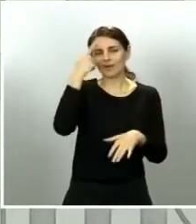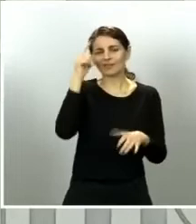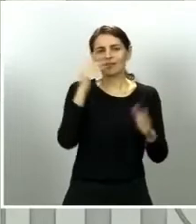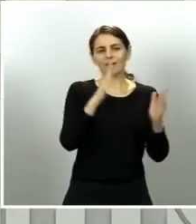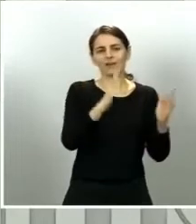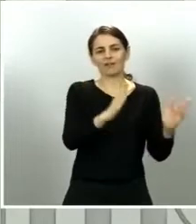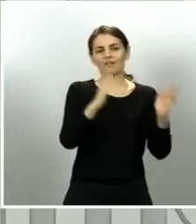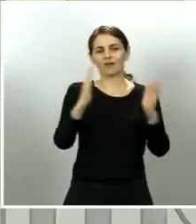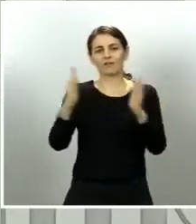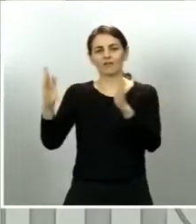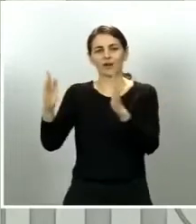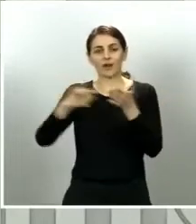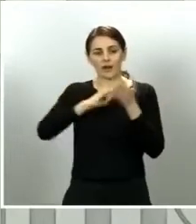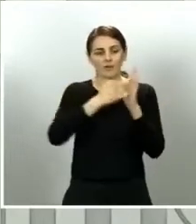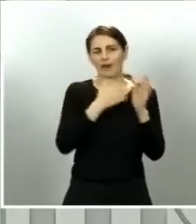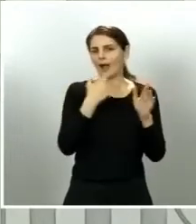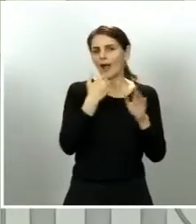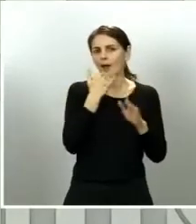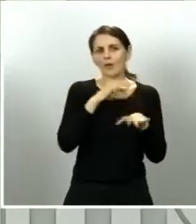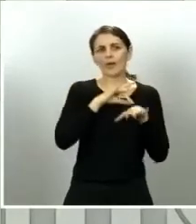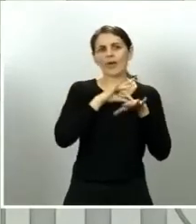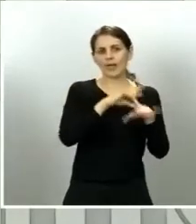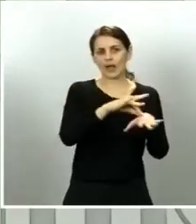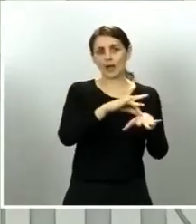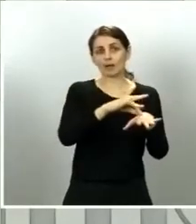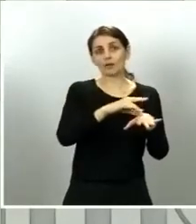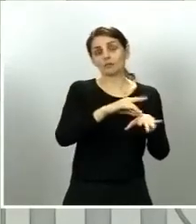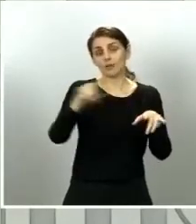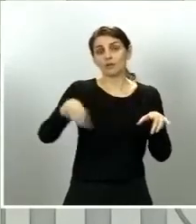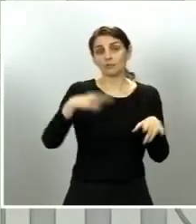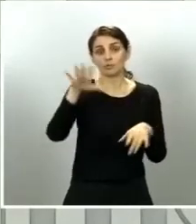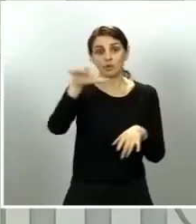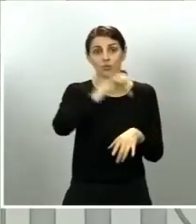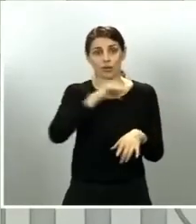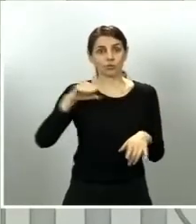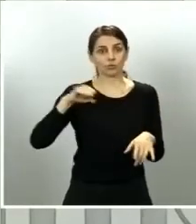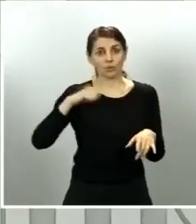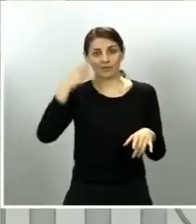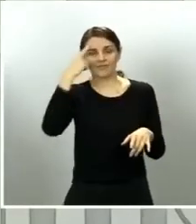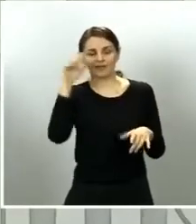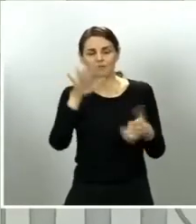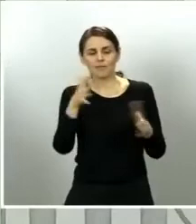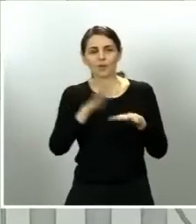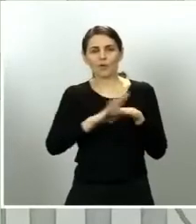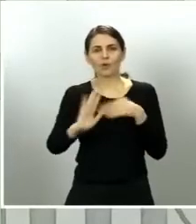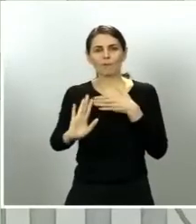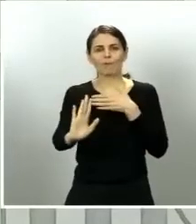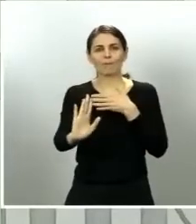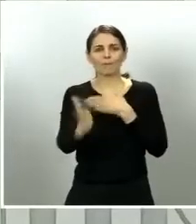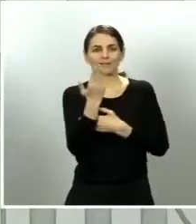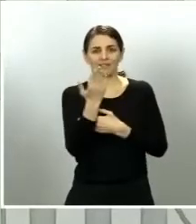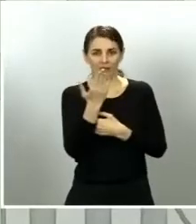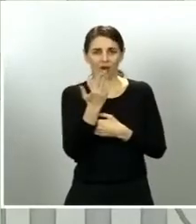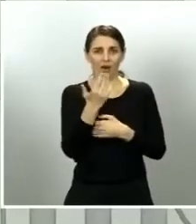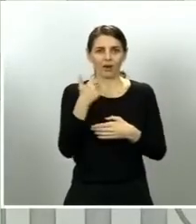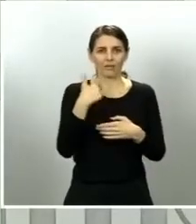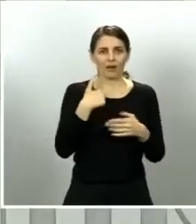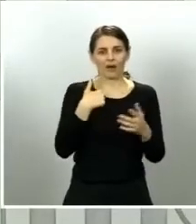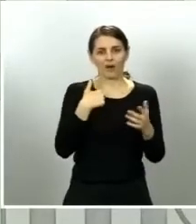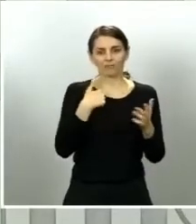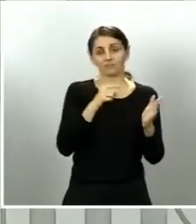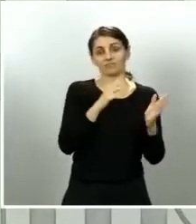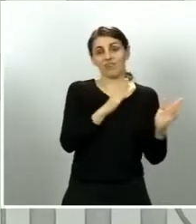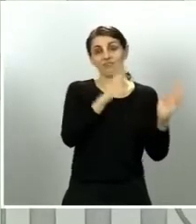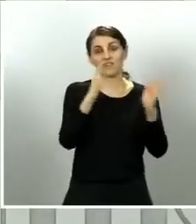de transición y de desescalar y por tanto ya pueden tomar algunas medidas de hecho muchos de ellos casi todos los sectores por no decir todos han tomado ya medidas para prepararse